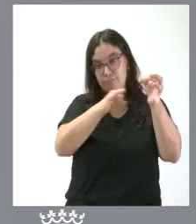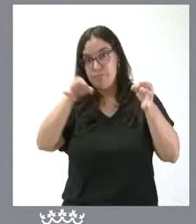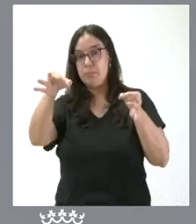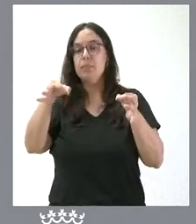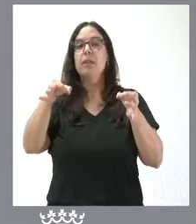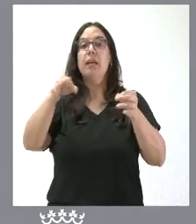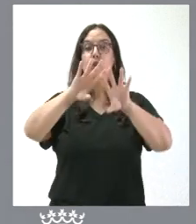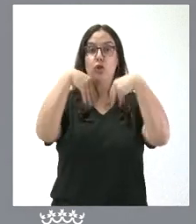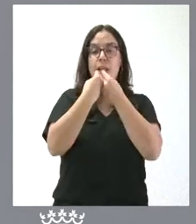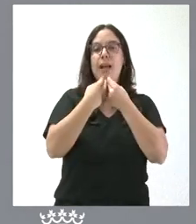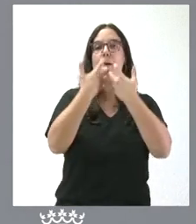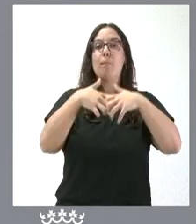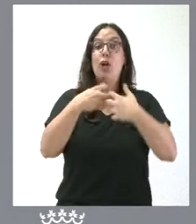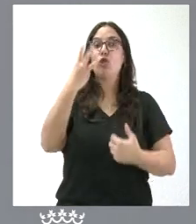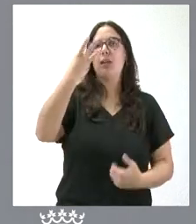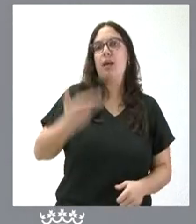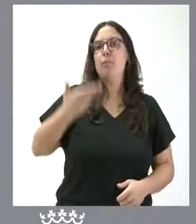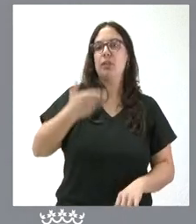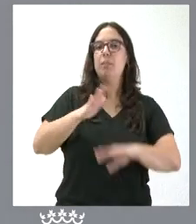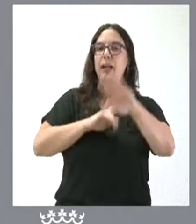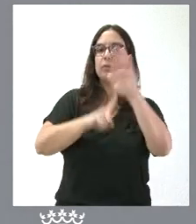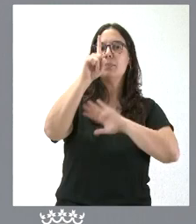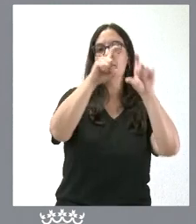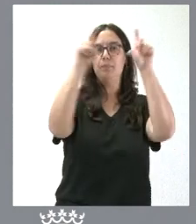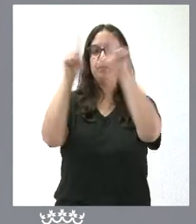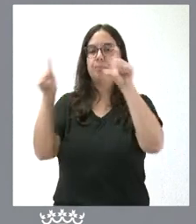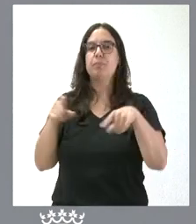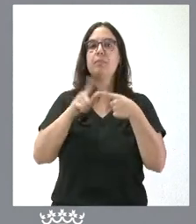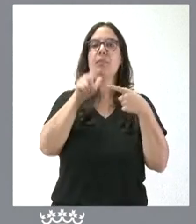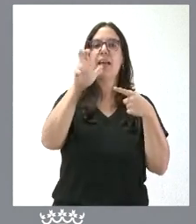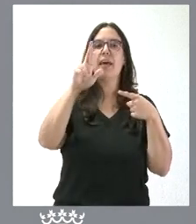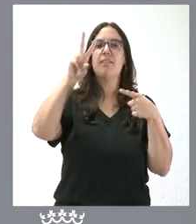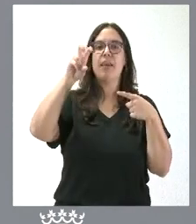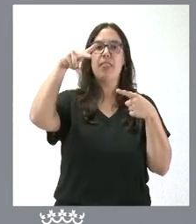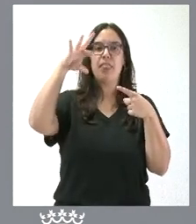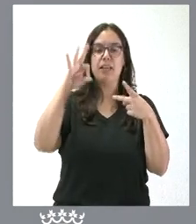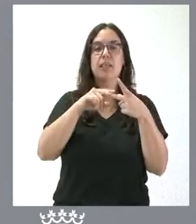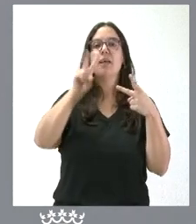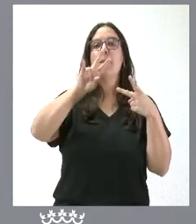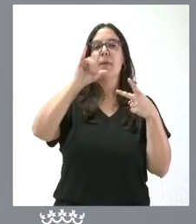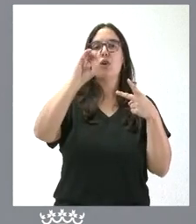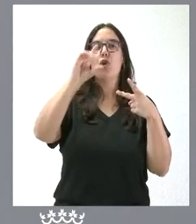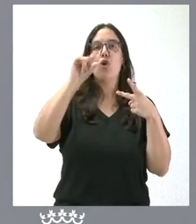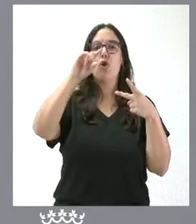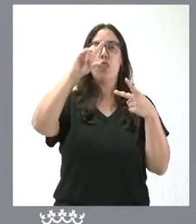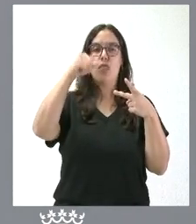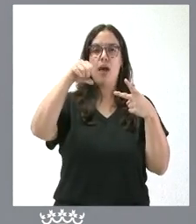polígonos que permitirá este desarrollo empresarial, las hervencias, Vicolozano y La Colilla.